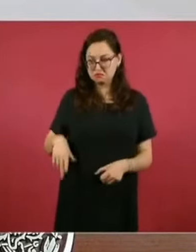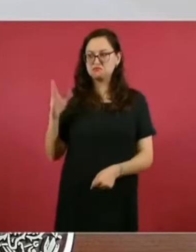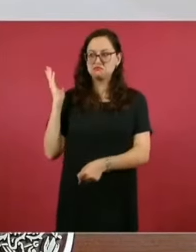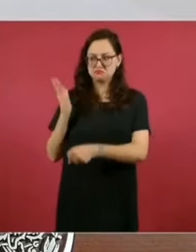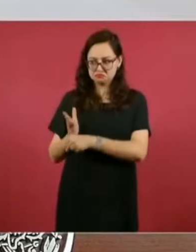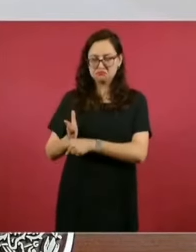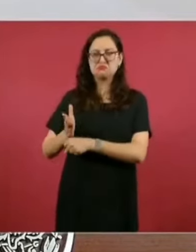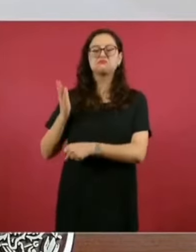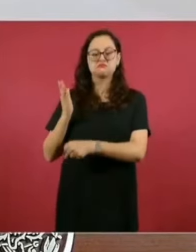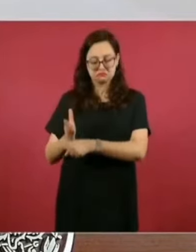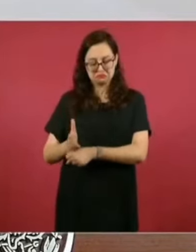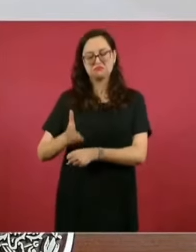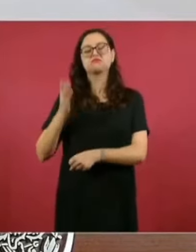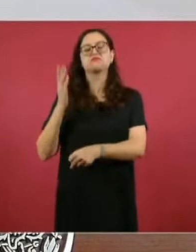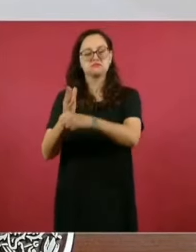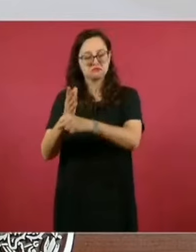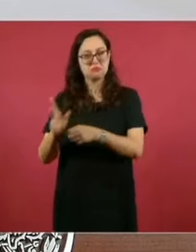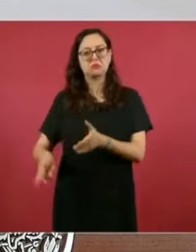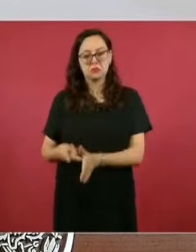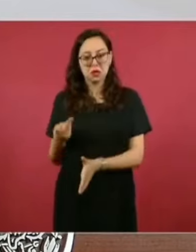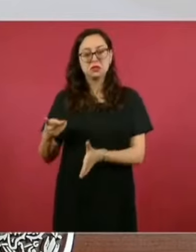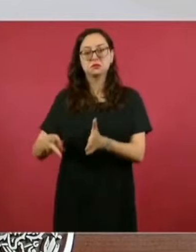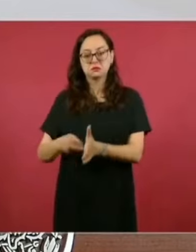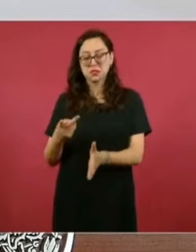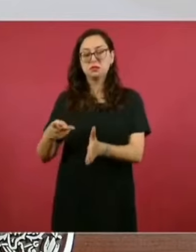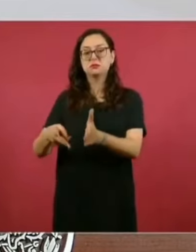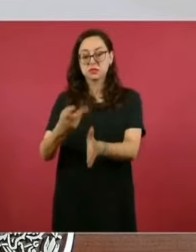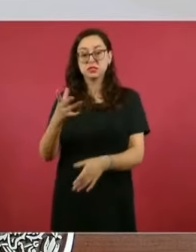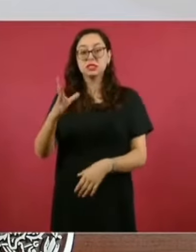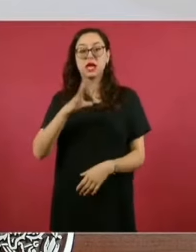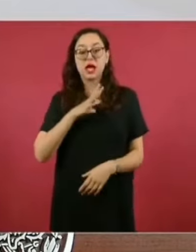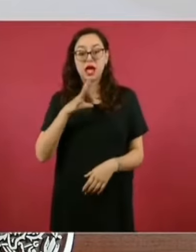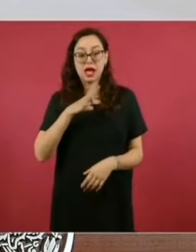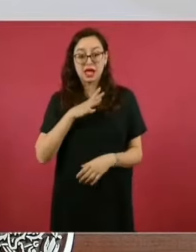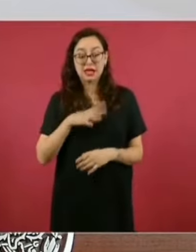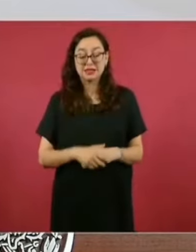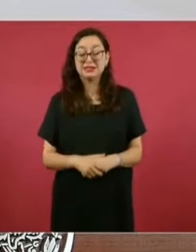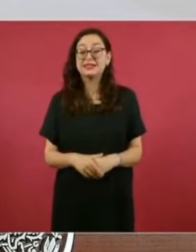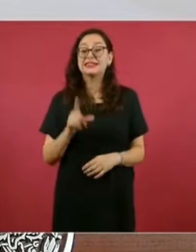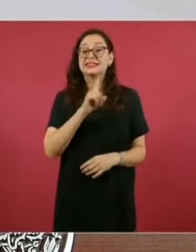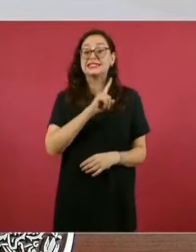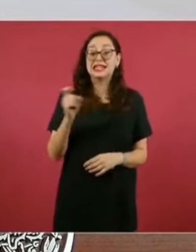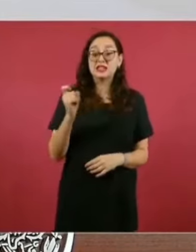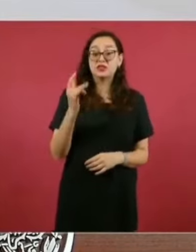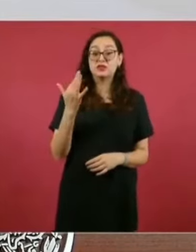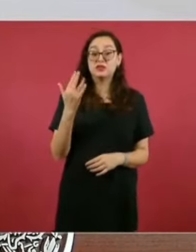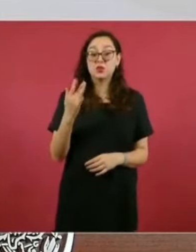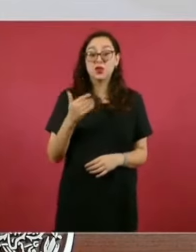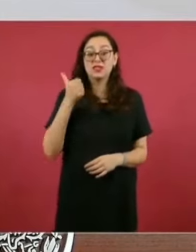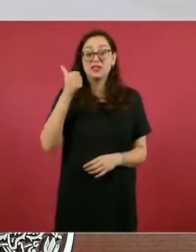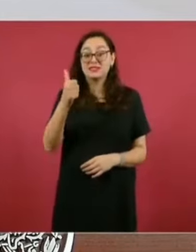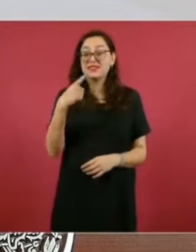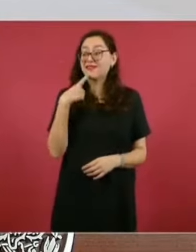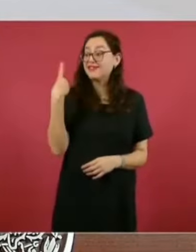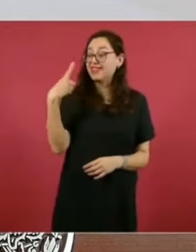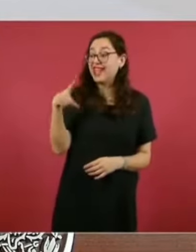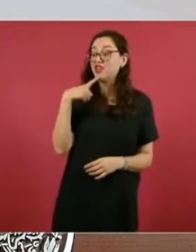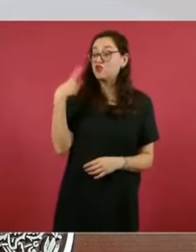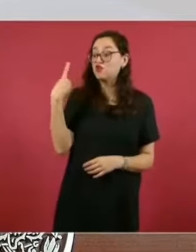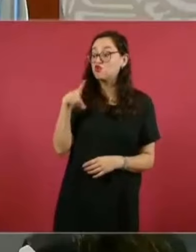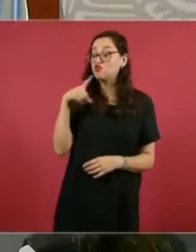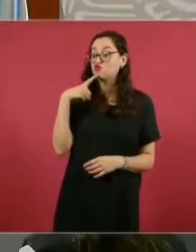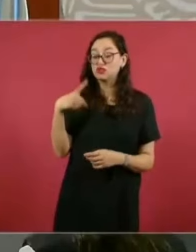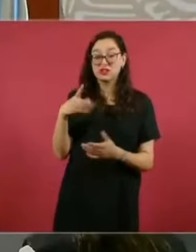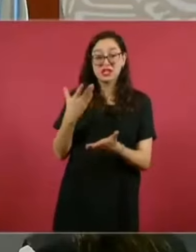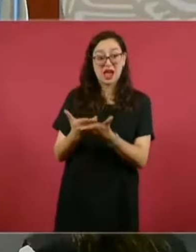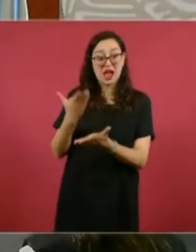Este es un ejemplo claro por el que se presentaron 156 denuncias que comprenden justamente los